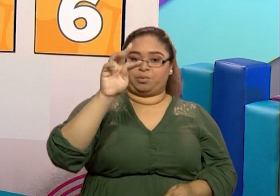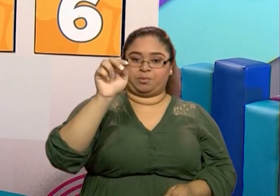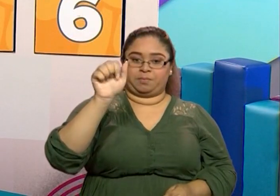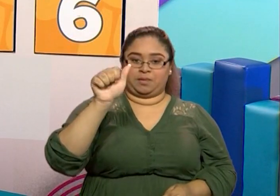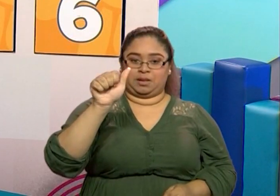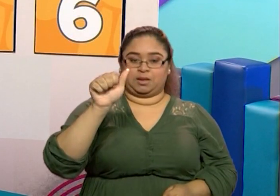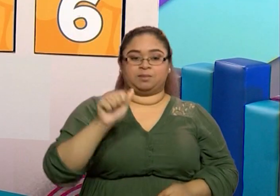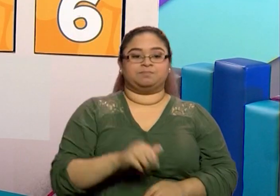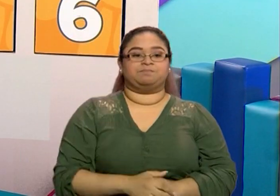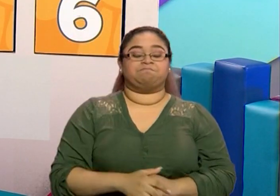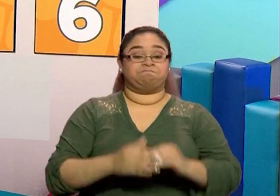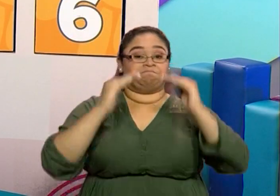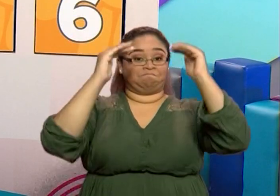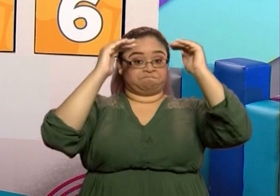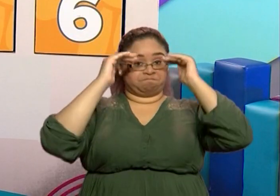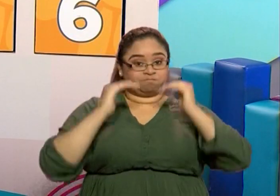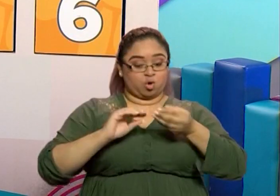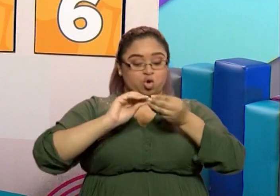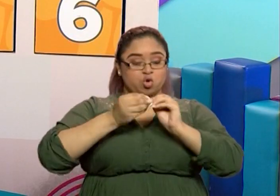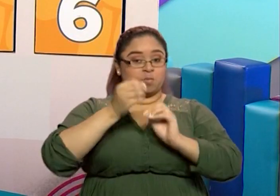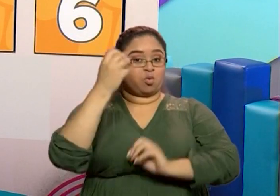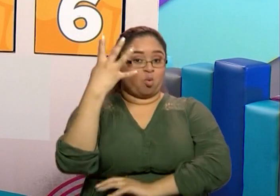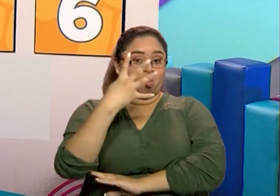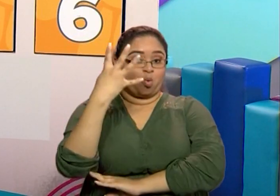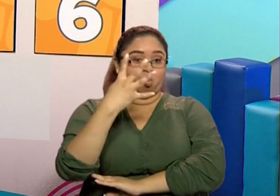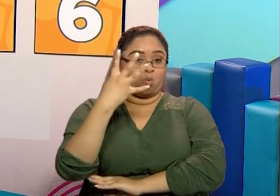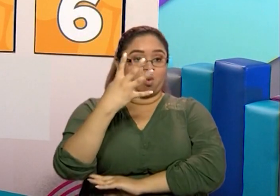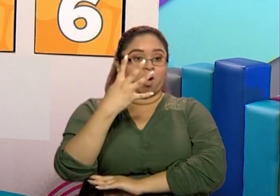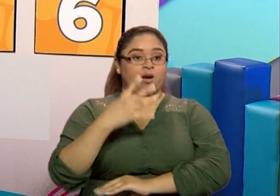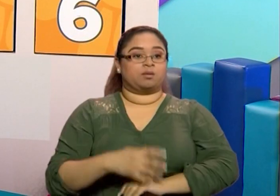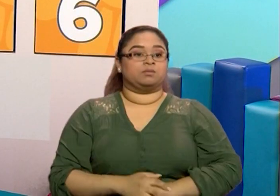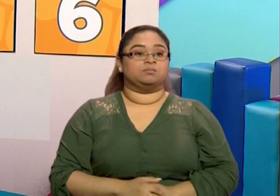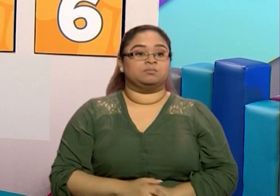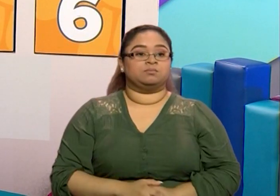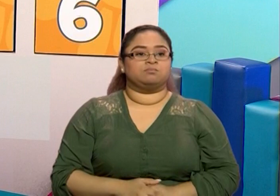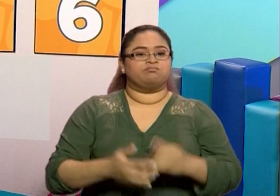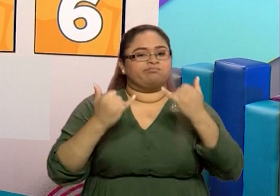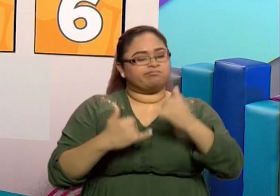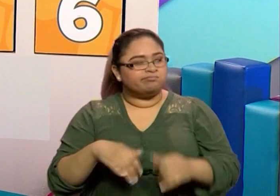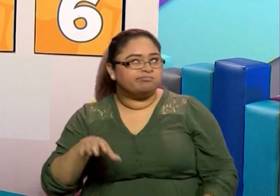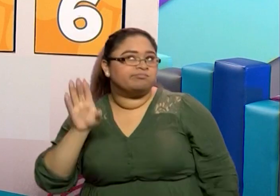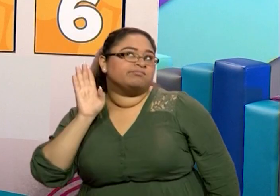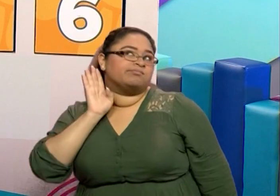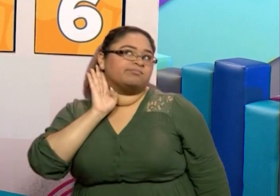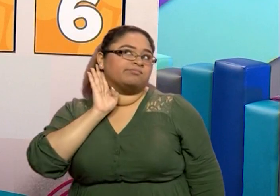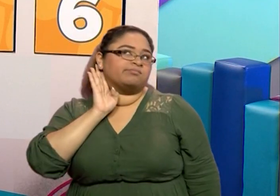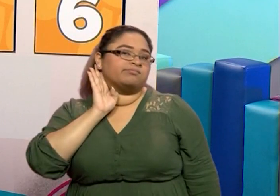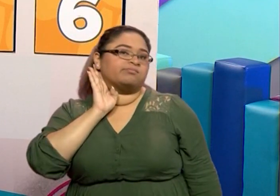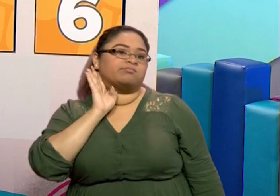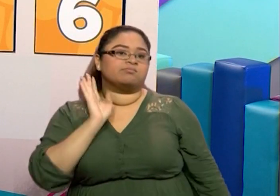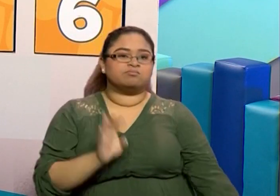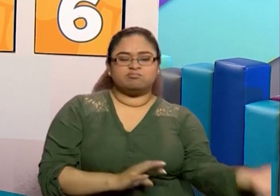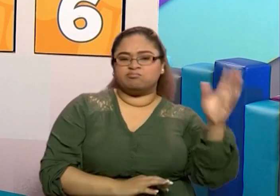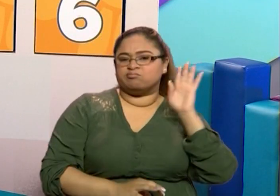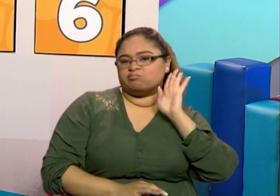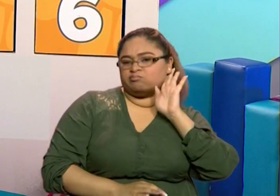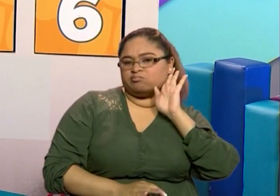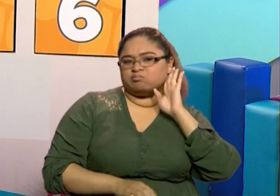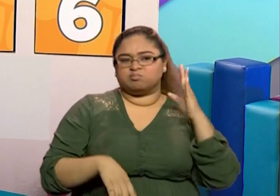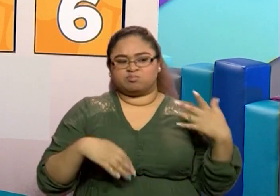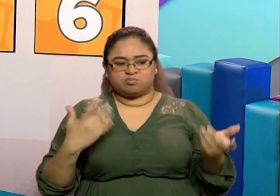Seguimos nuestro cuarto fenómeno y vamos a escuchar este sonido